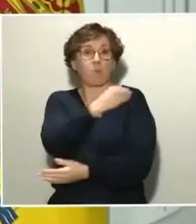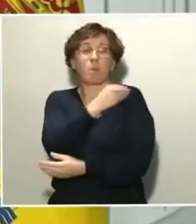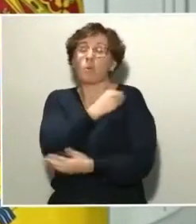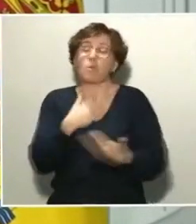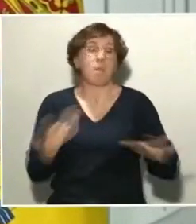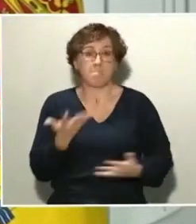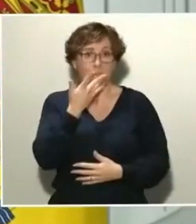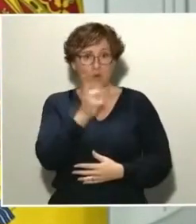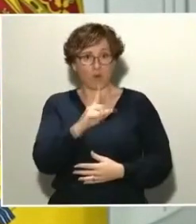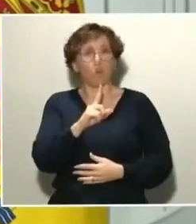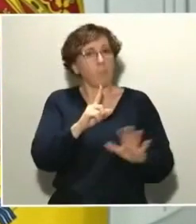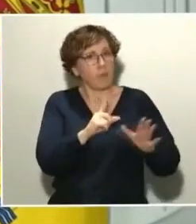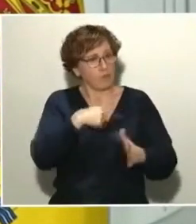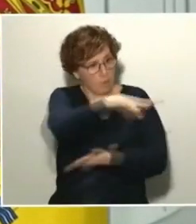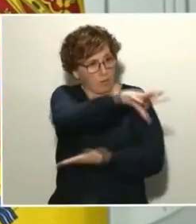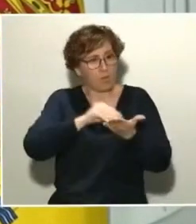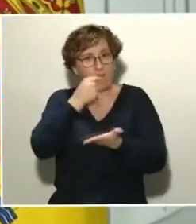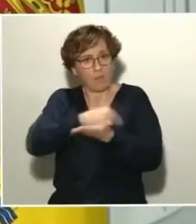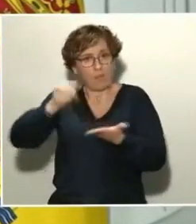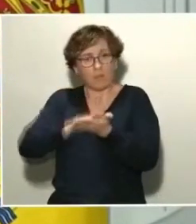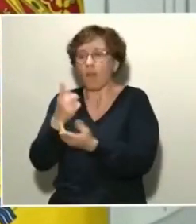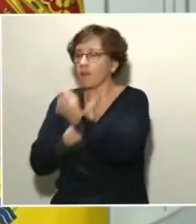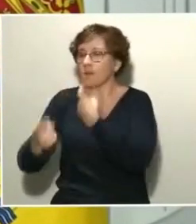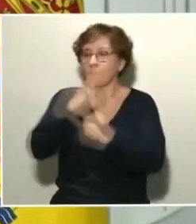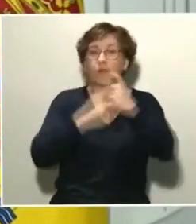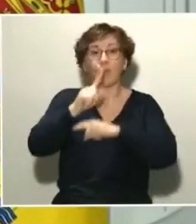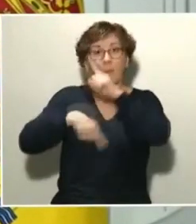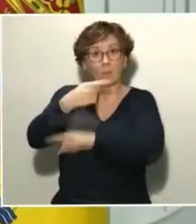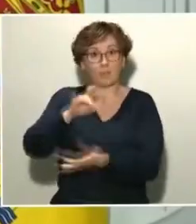recabar esta información y se la proporcionaremos desde los servicios del Ministerio de Sanidad.